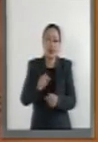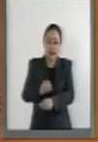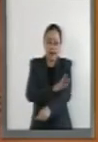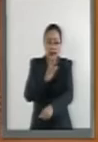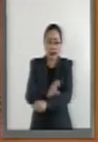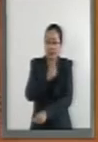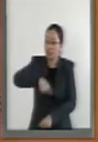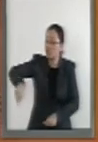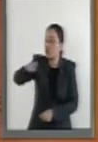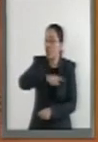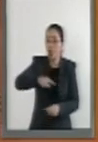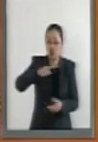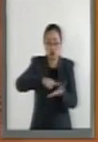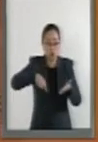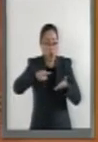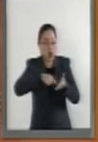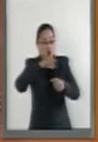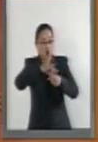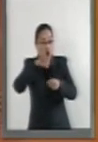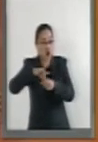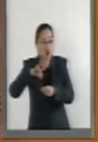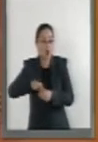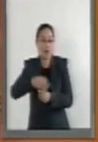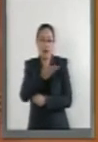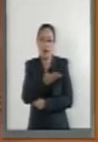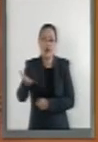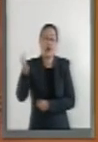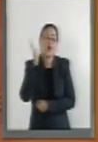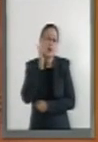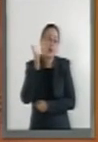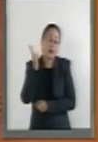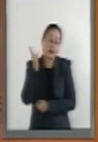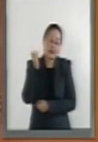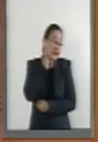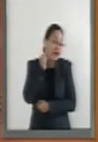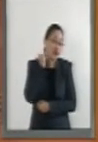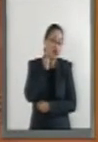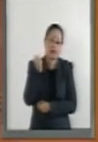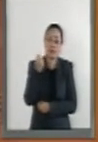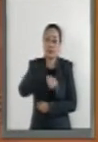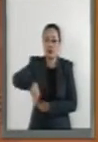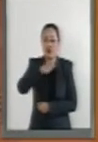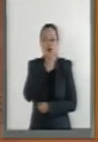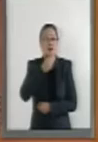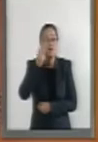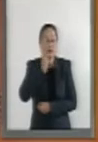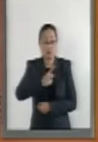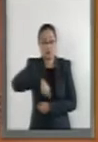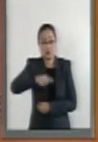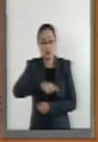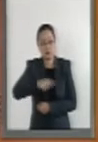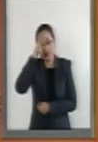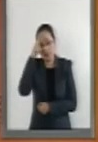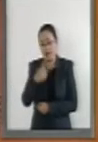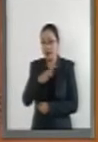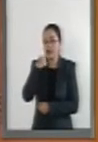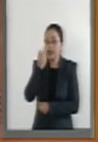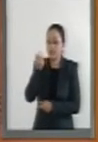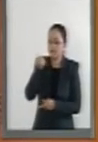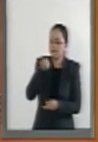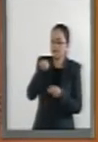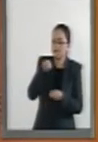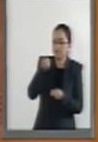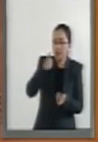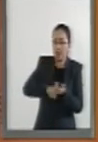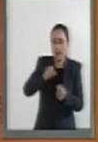que votamos aquí, compañeras y compañeros senadores, México pretende regular el aprovechamiento sustentable